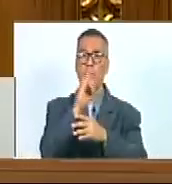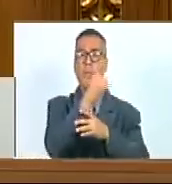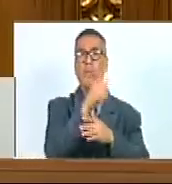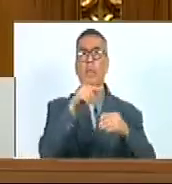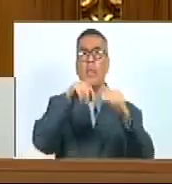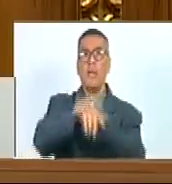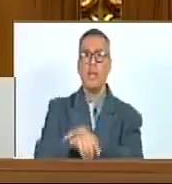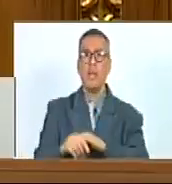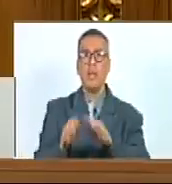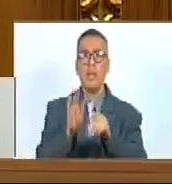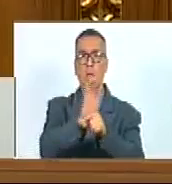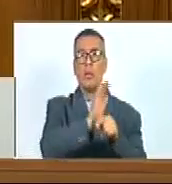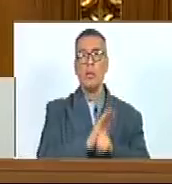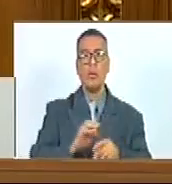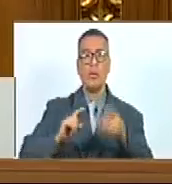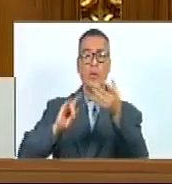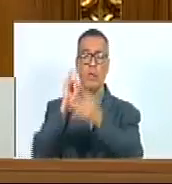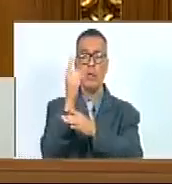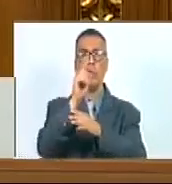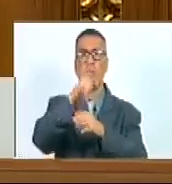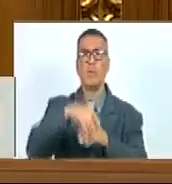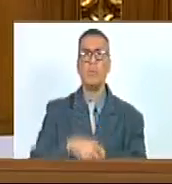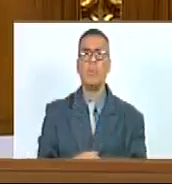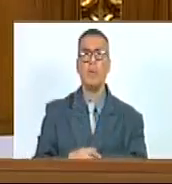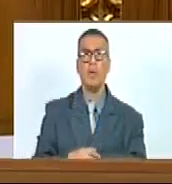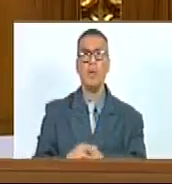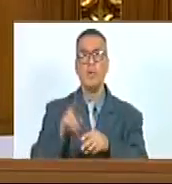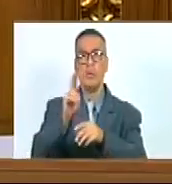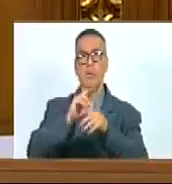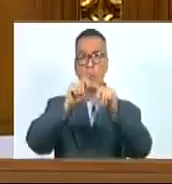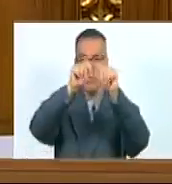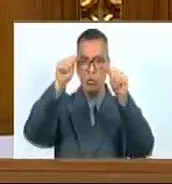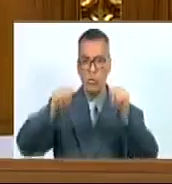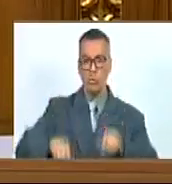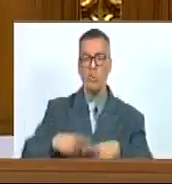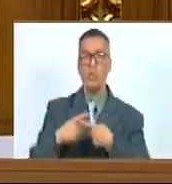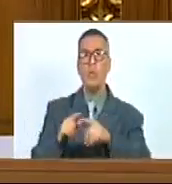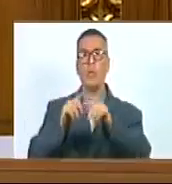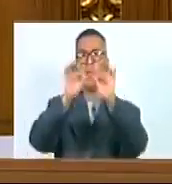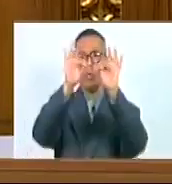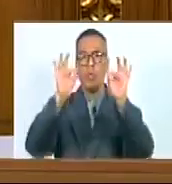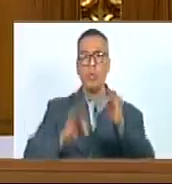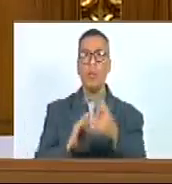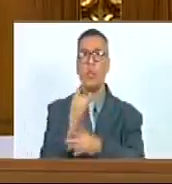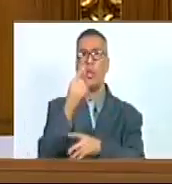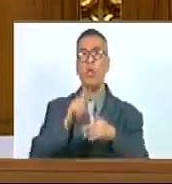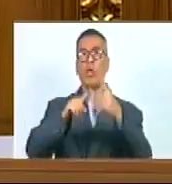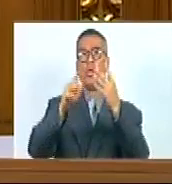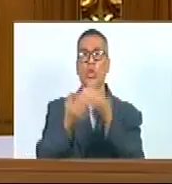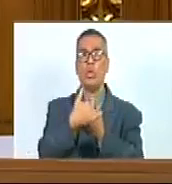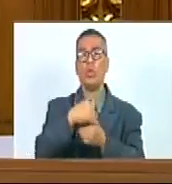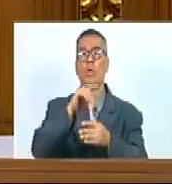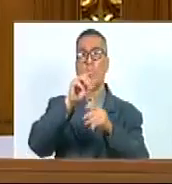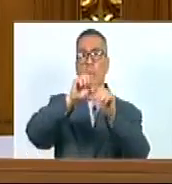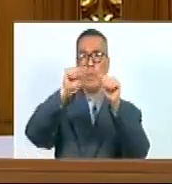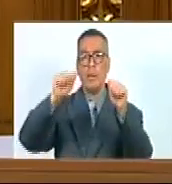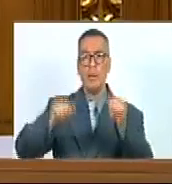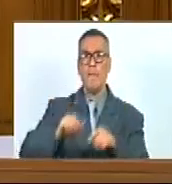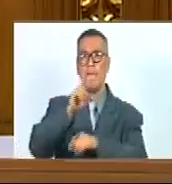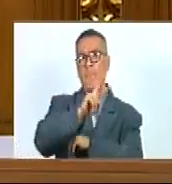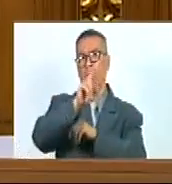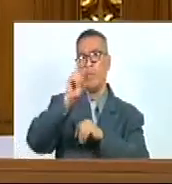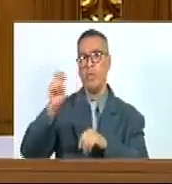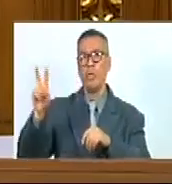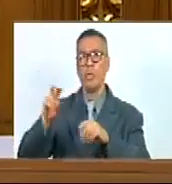reservas De fauna silvestre Un santuario De fauna silvestre 2 reservas De biósfera Y 22